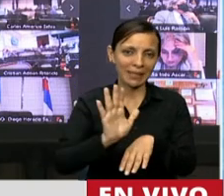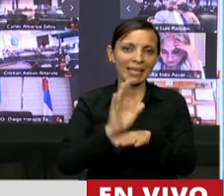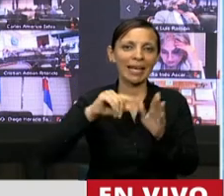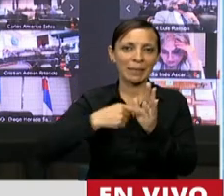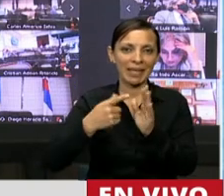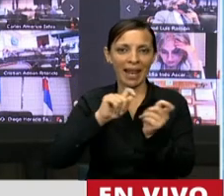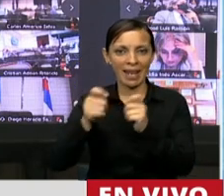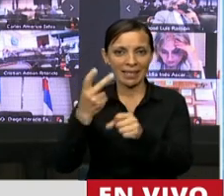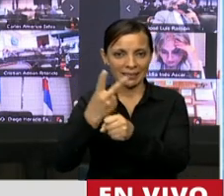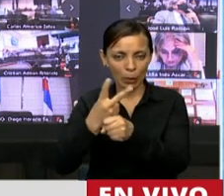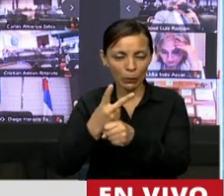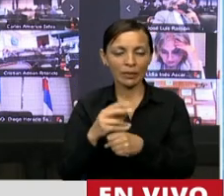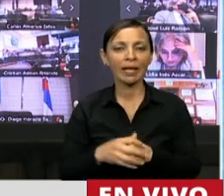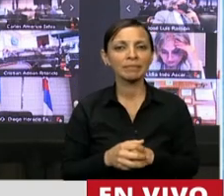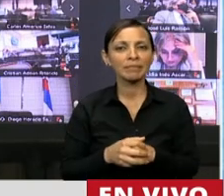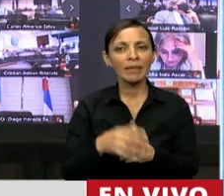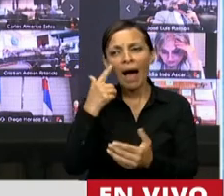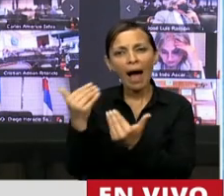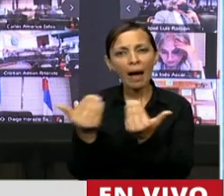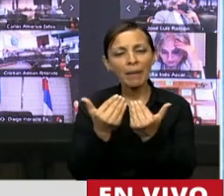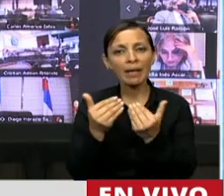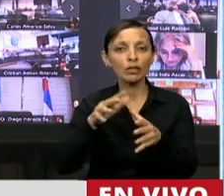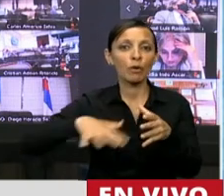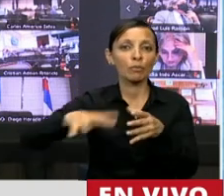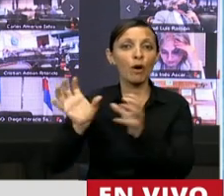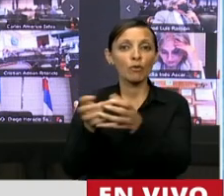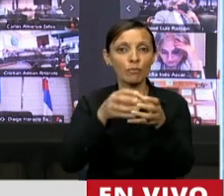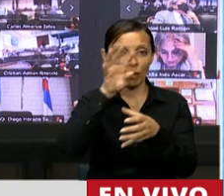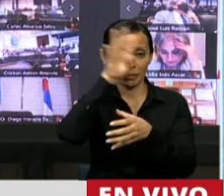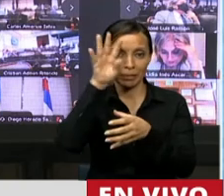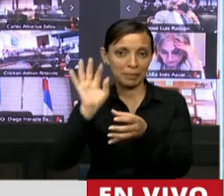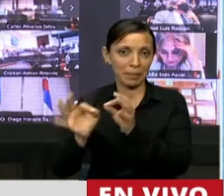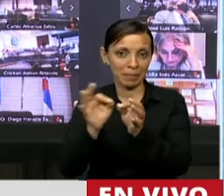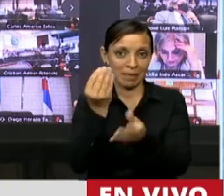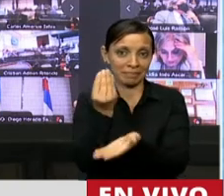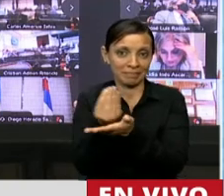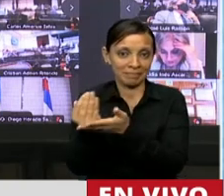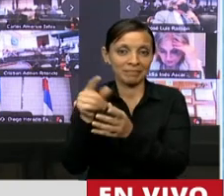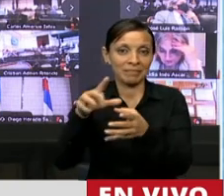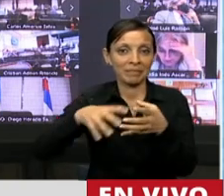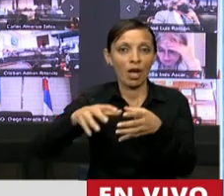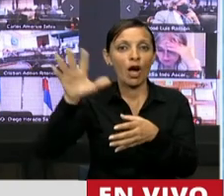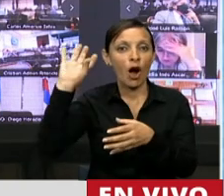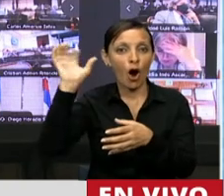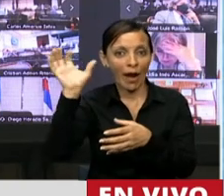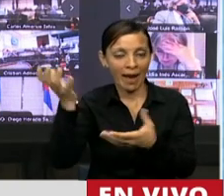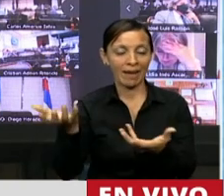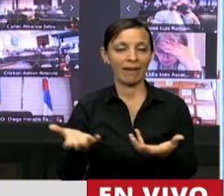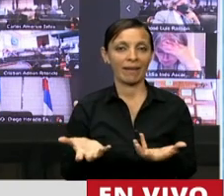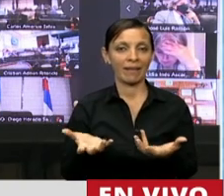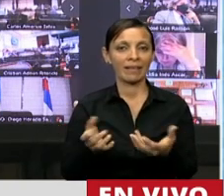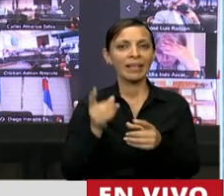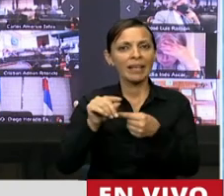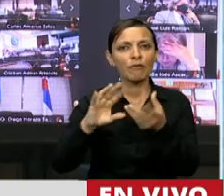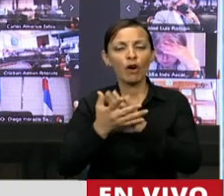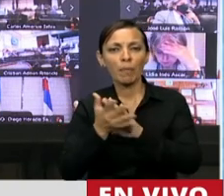a todos los pueblos y comunidades indígenas que habitan Orán el departamento de Orán, la